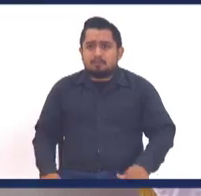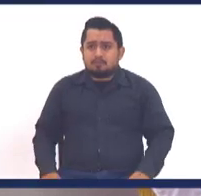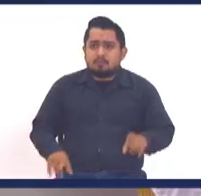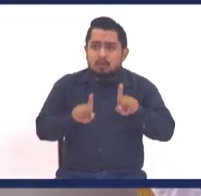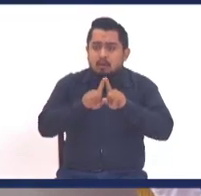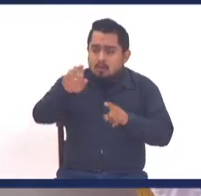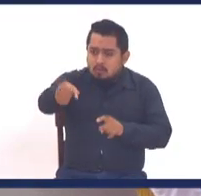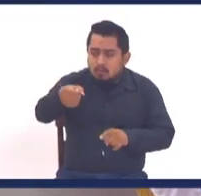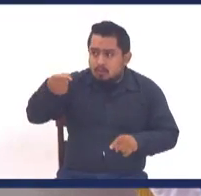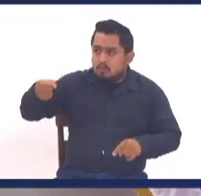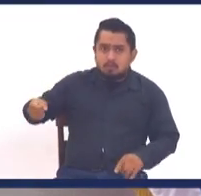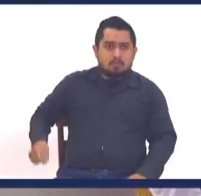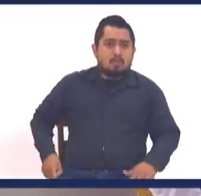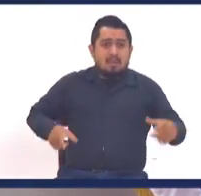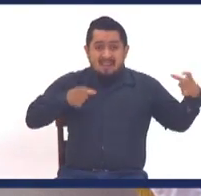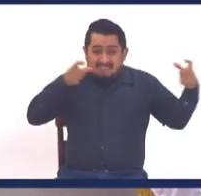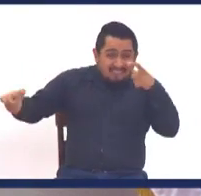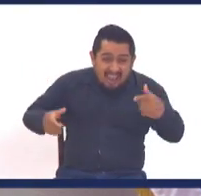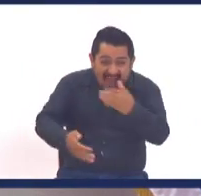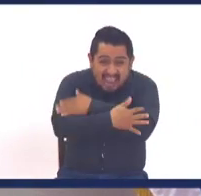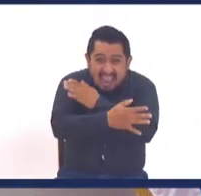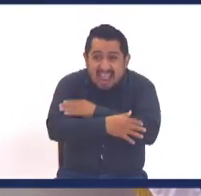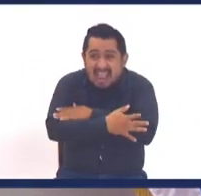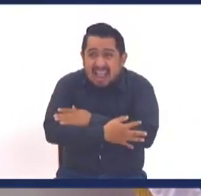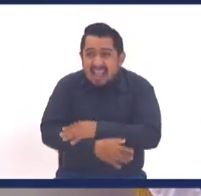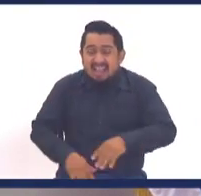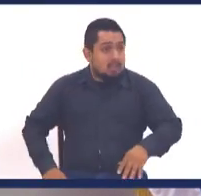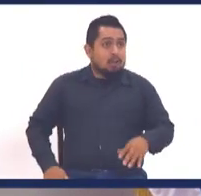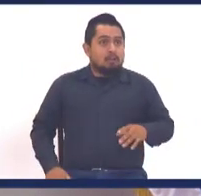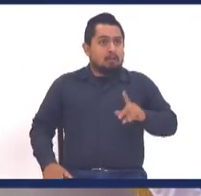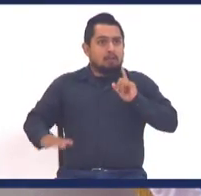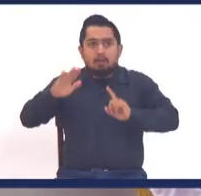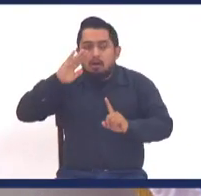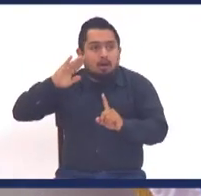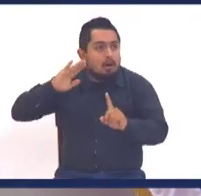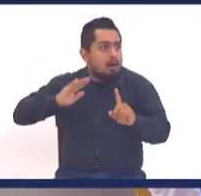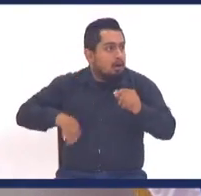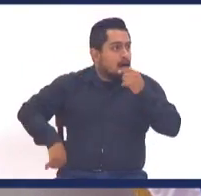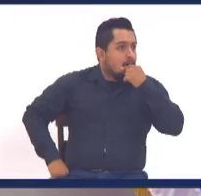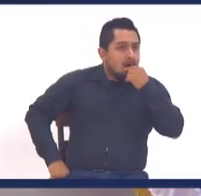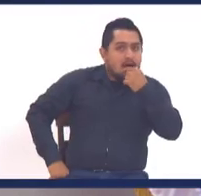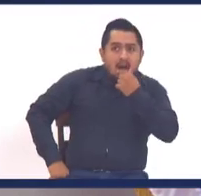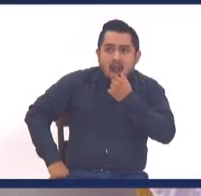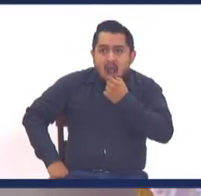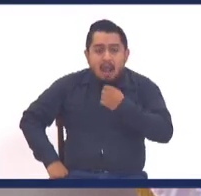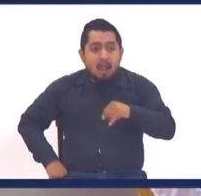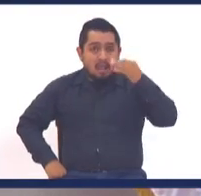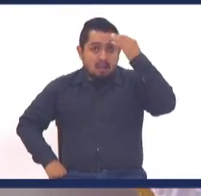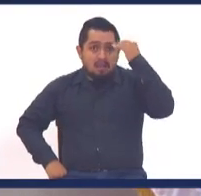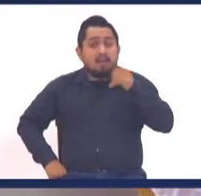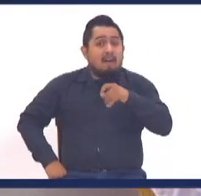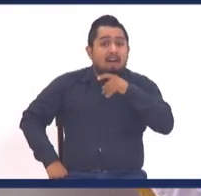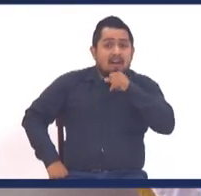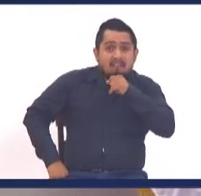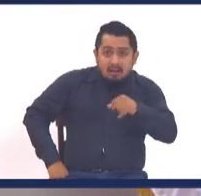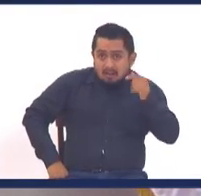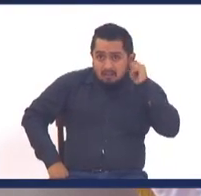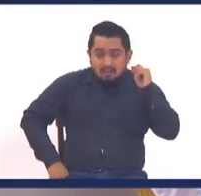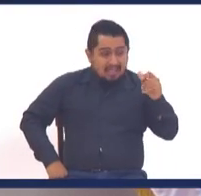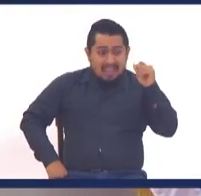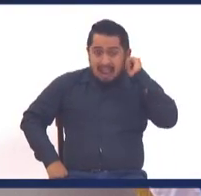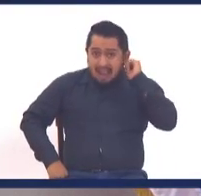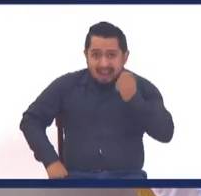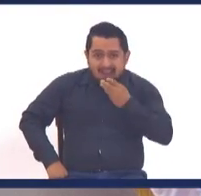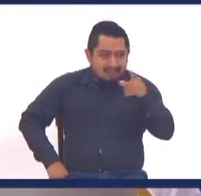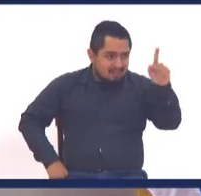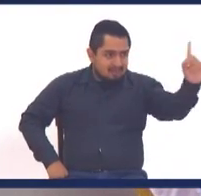cuando abrí la puerta, felicidad, en inglés, happy birthday, y estaban los señores Ditz, que eran los abuelos, o sea, eran mis abuelos postizos,